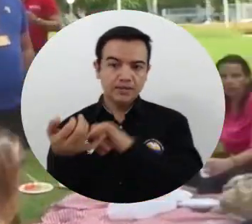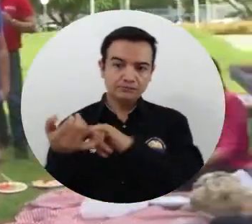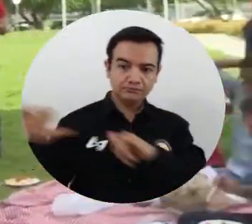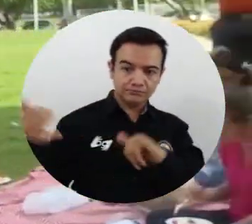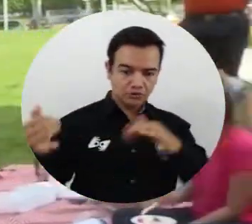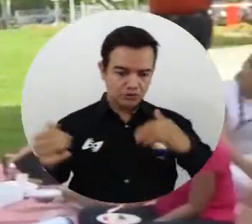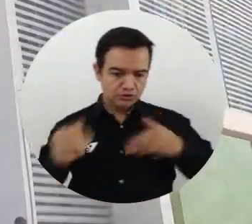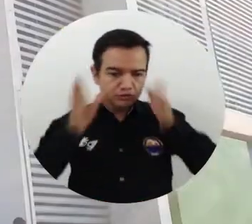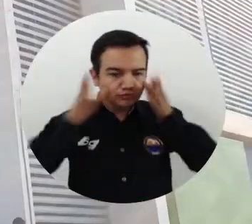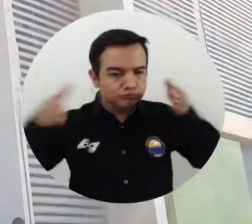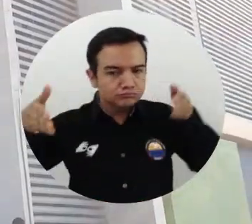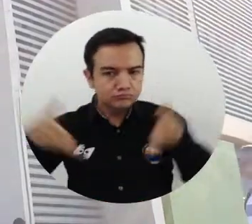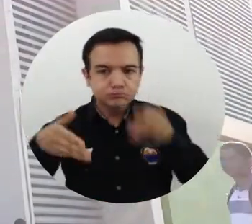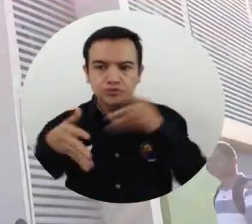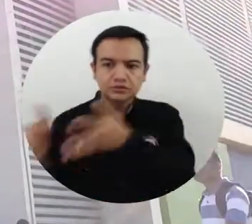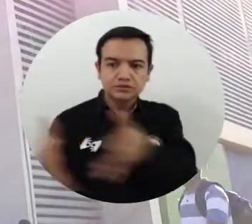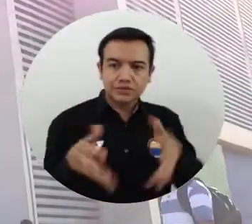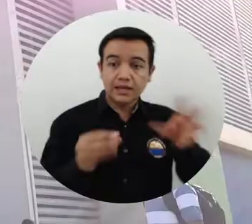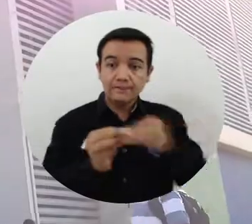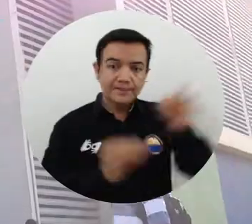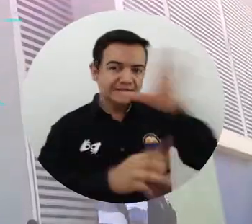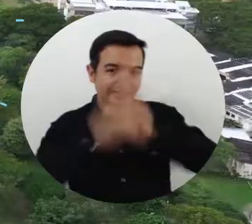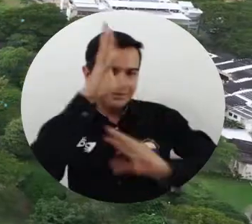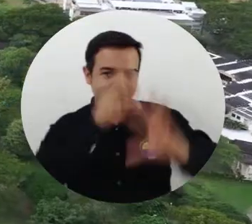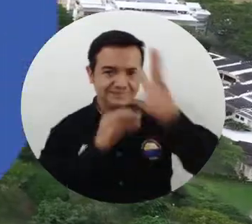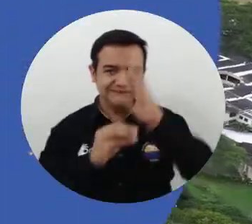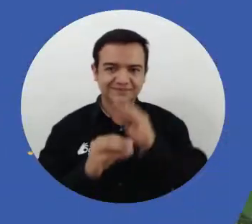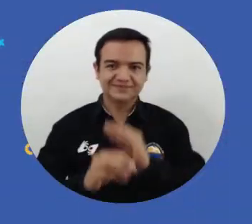como centro de conocimiento y producción intelectual.